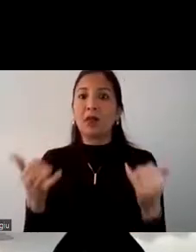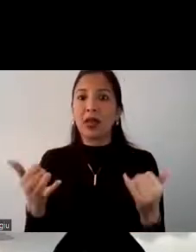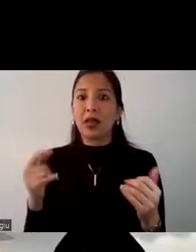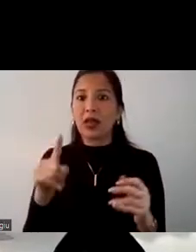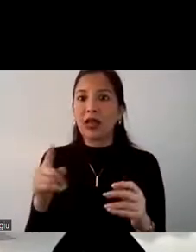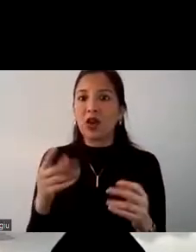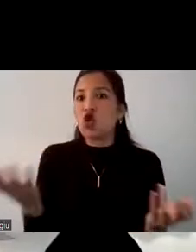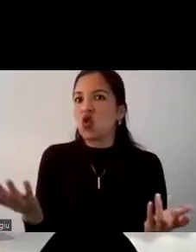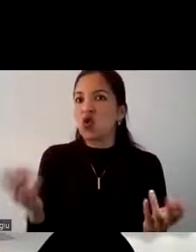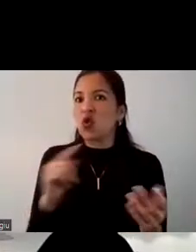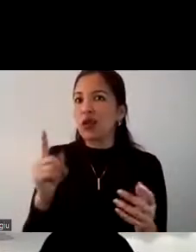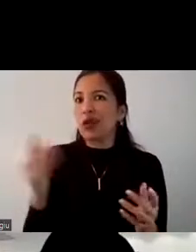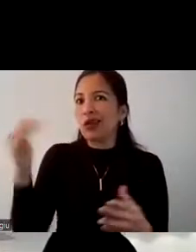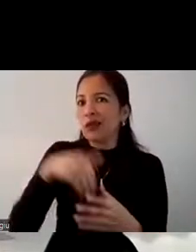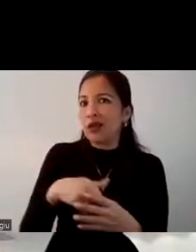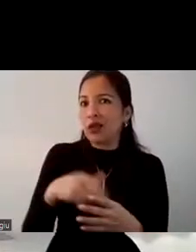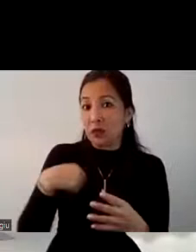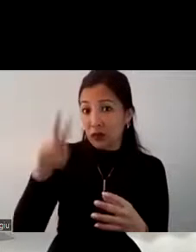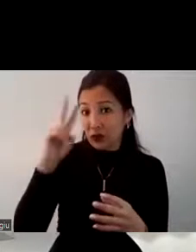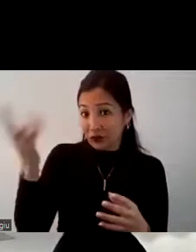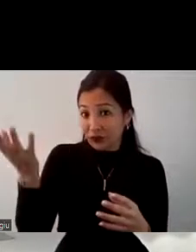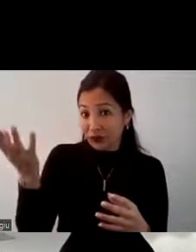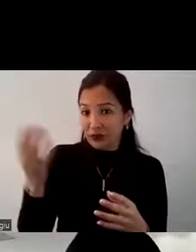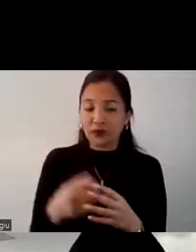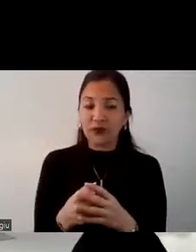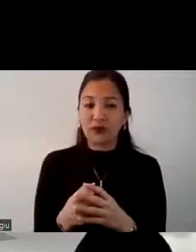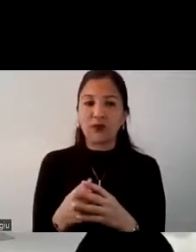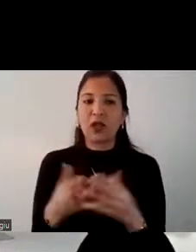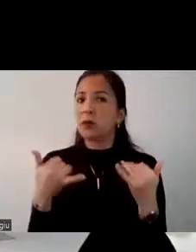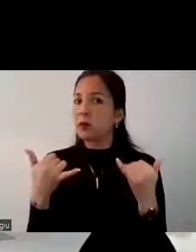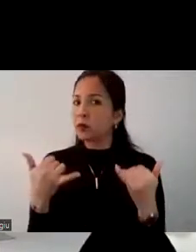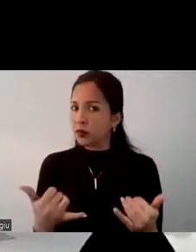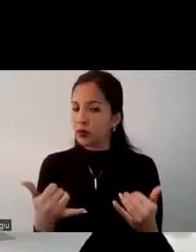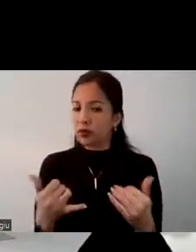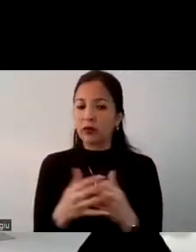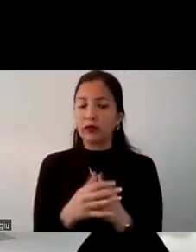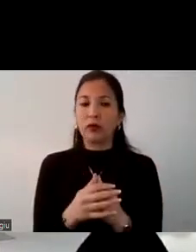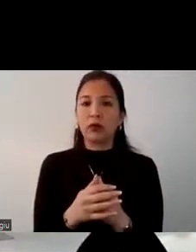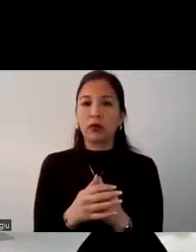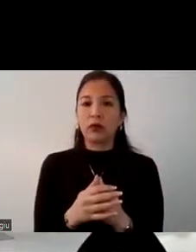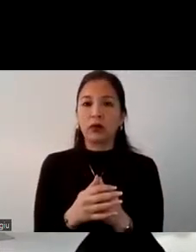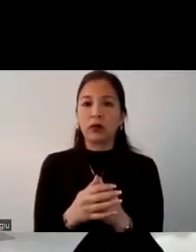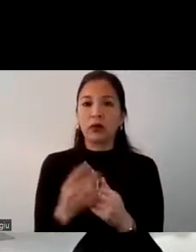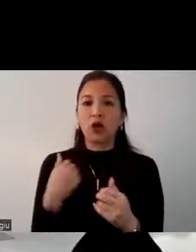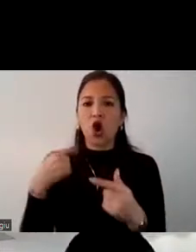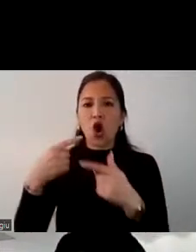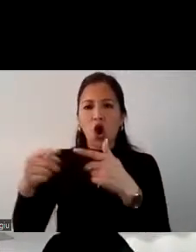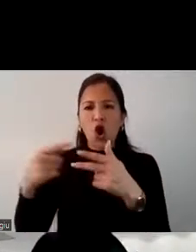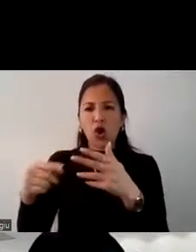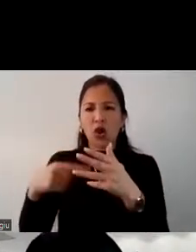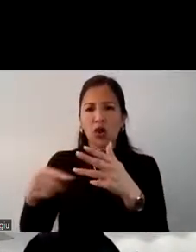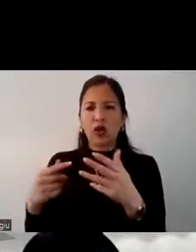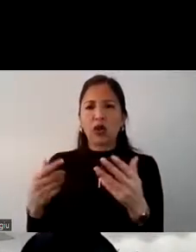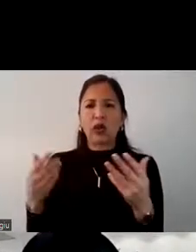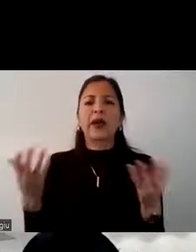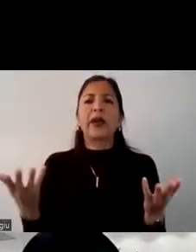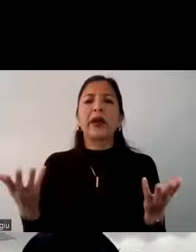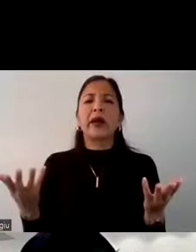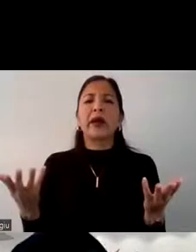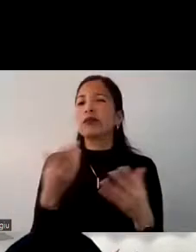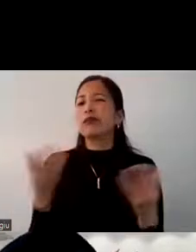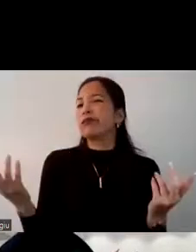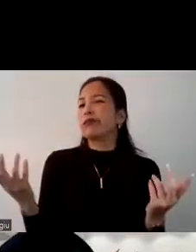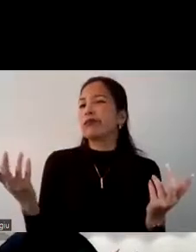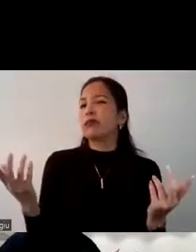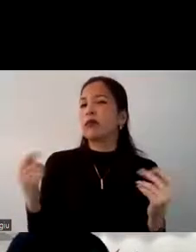consideren como una barrera para visitar nuestro país ¿por qué lo digo? porque dicen tengo otros destinos como prioridad ok acá nos viene a la